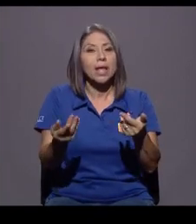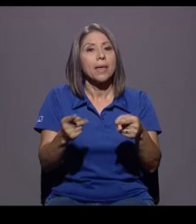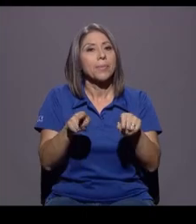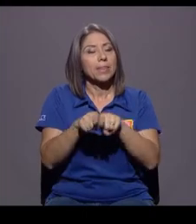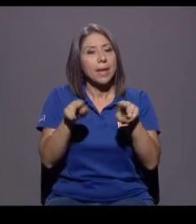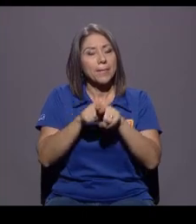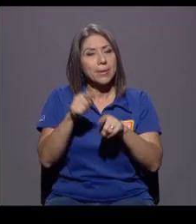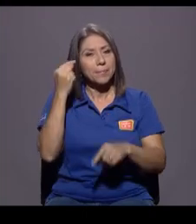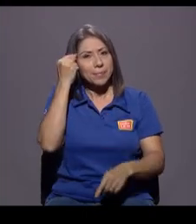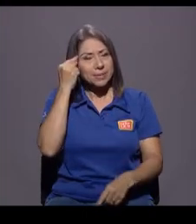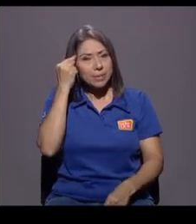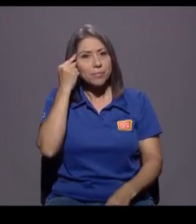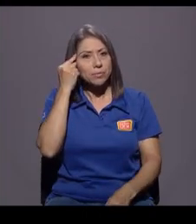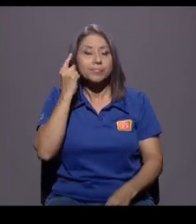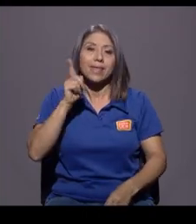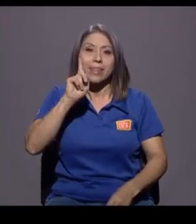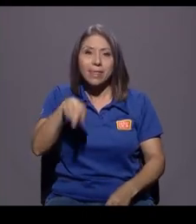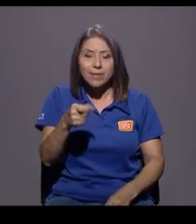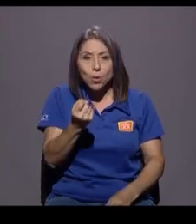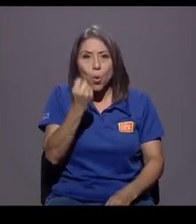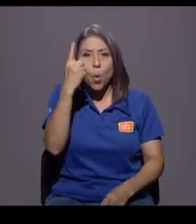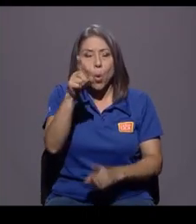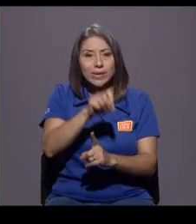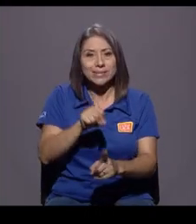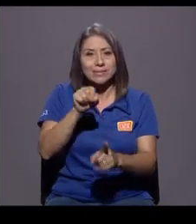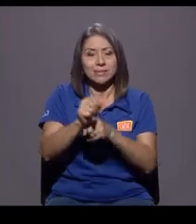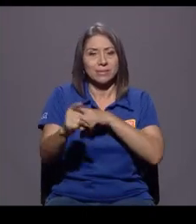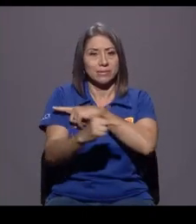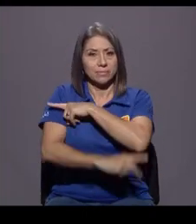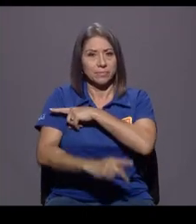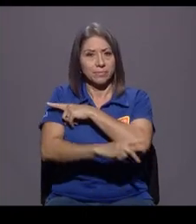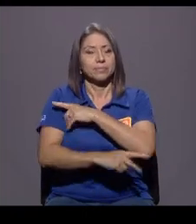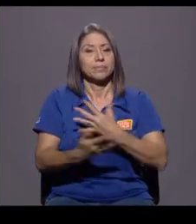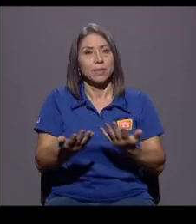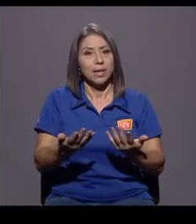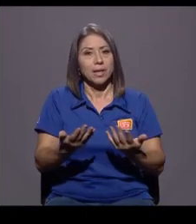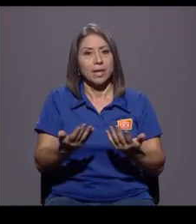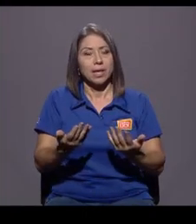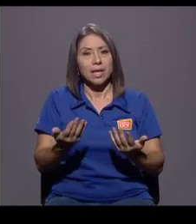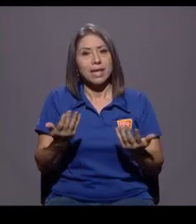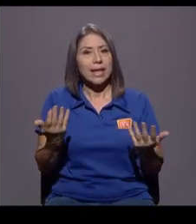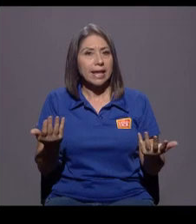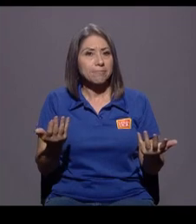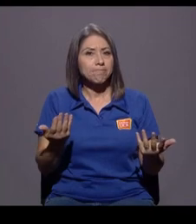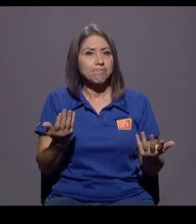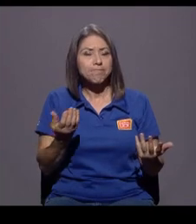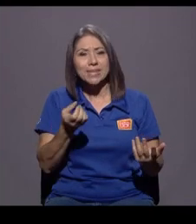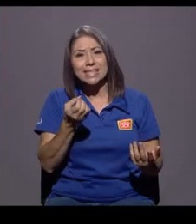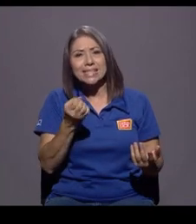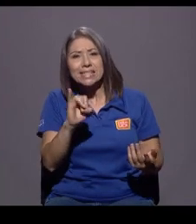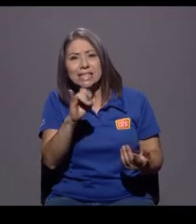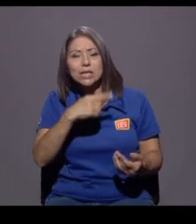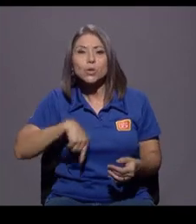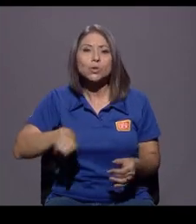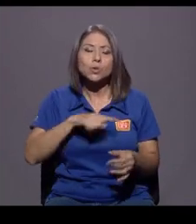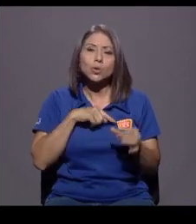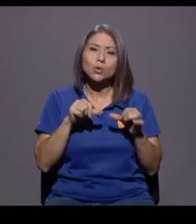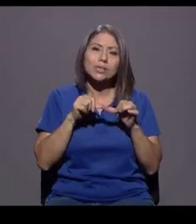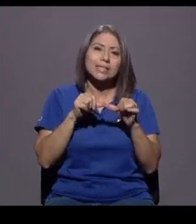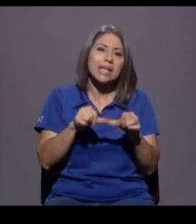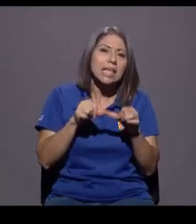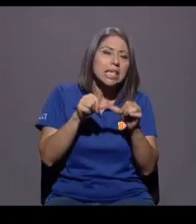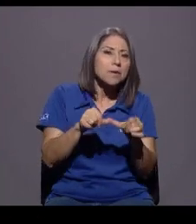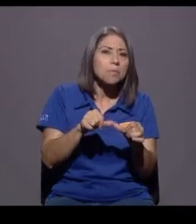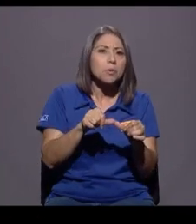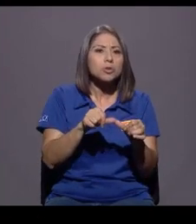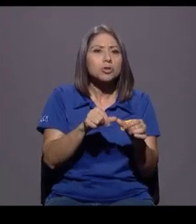pensamos que hay que comprender la situación del país. Y que si seguimos poniéndonos unos